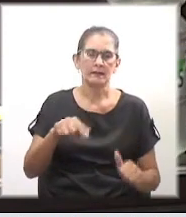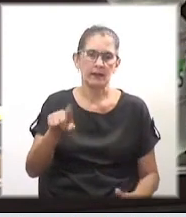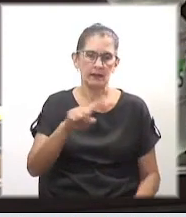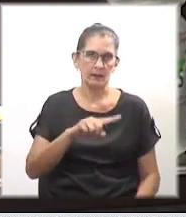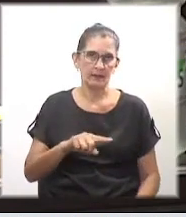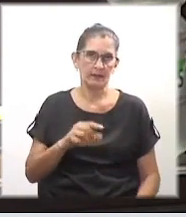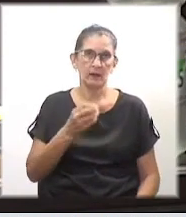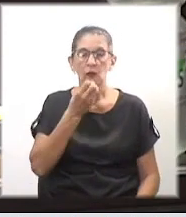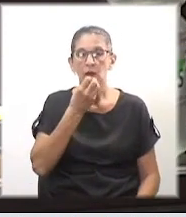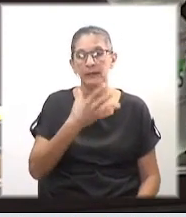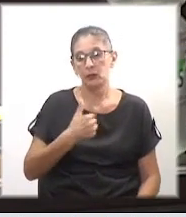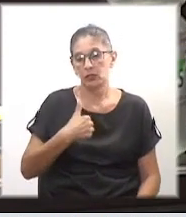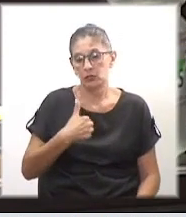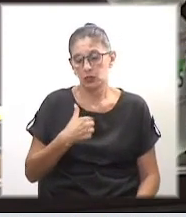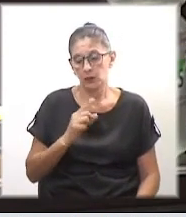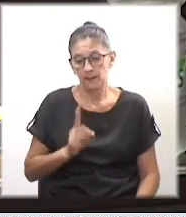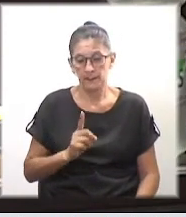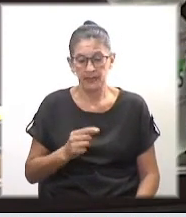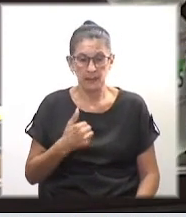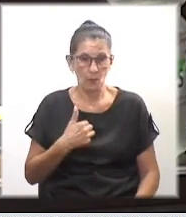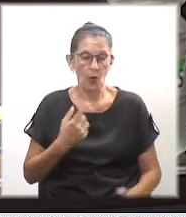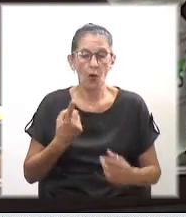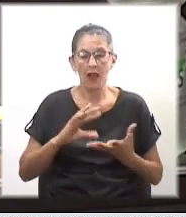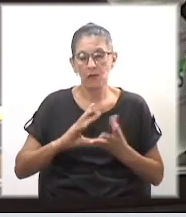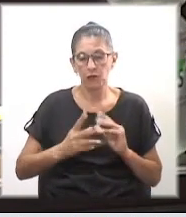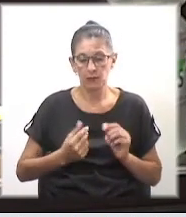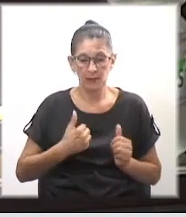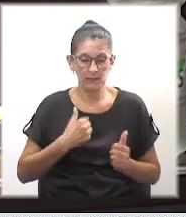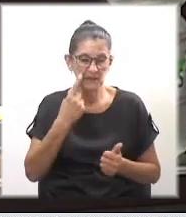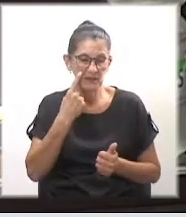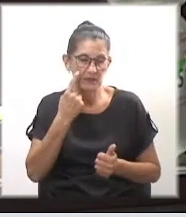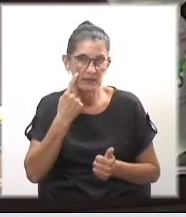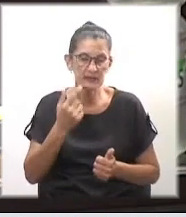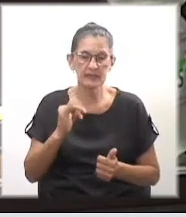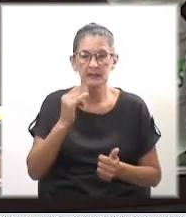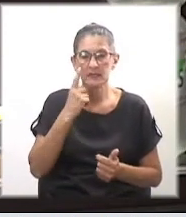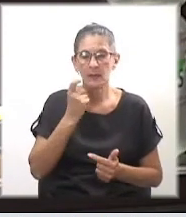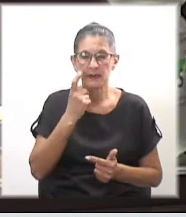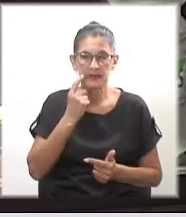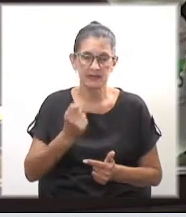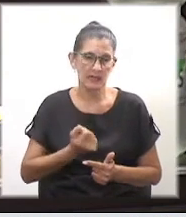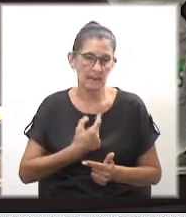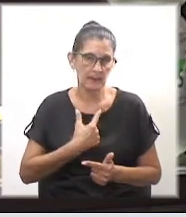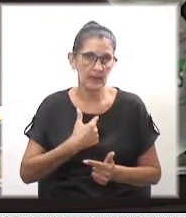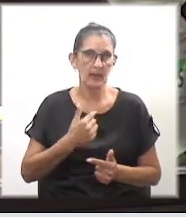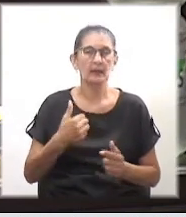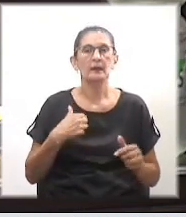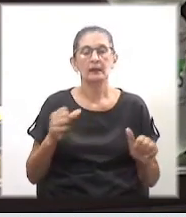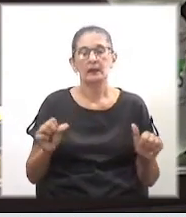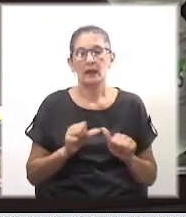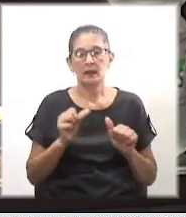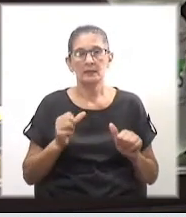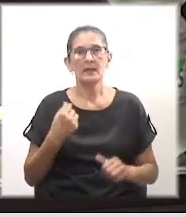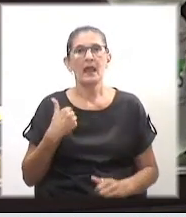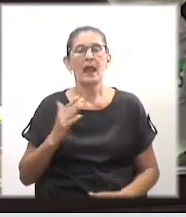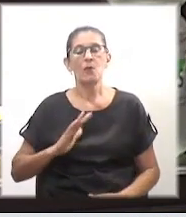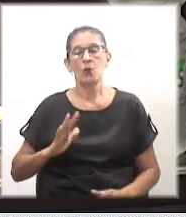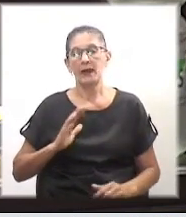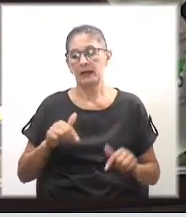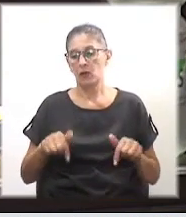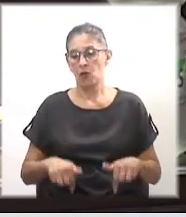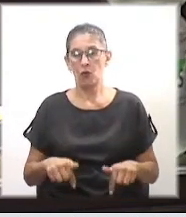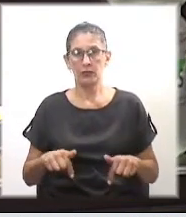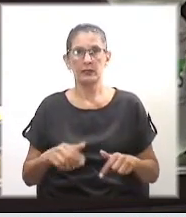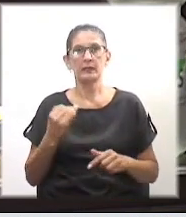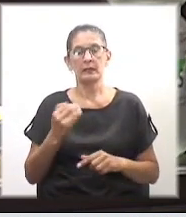puedo hacer yo misma con mis herramientas, mis vivencias y experiencias que me han llevado a ser la mujer que soy hoy